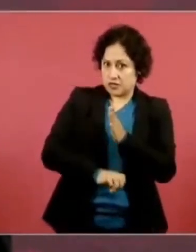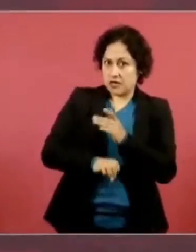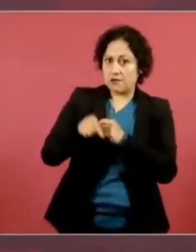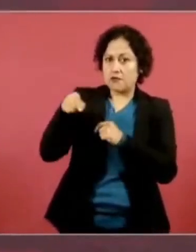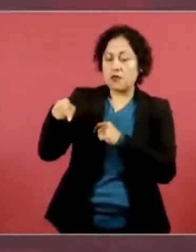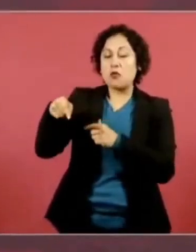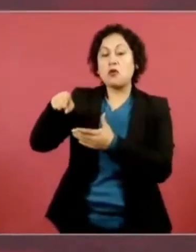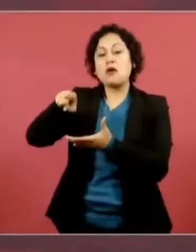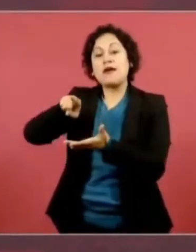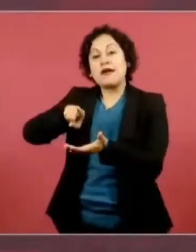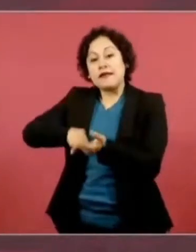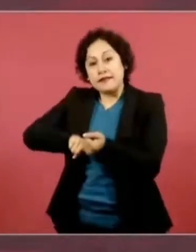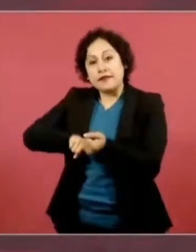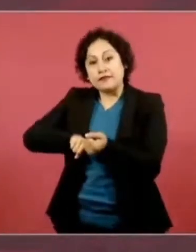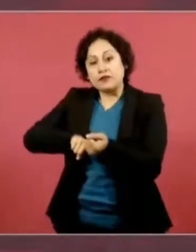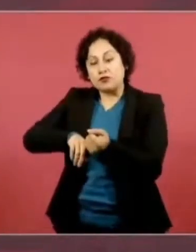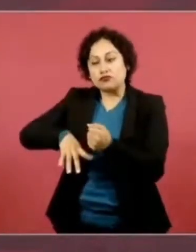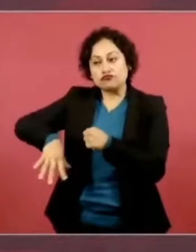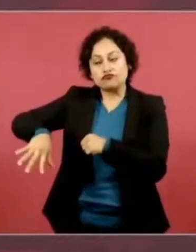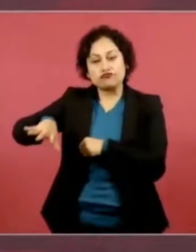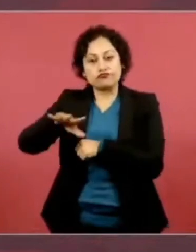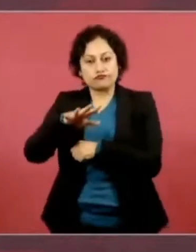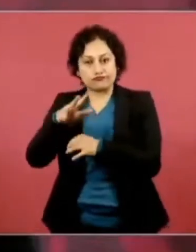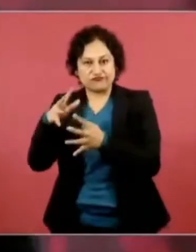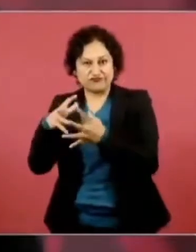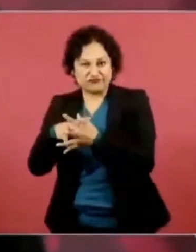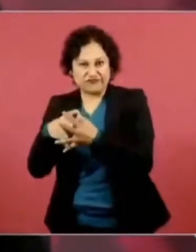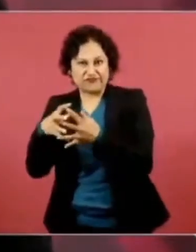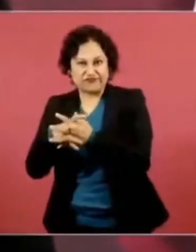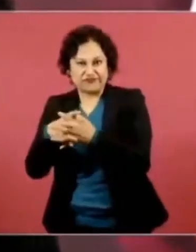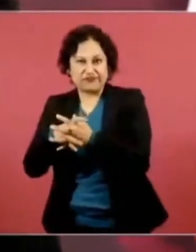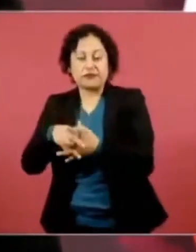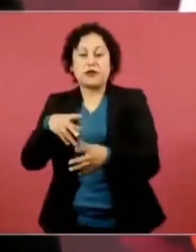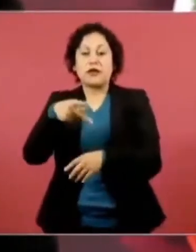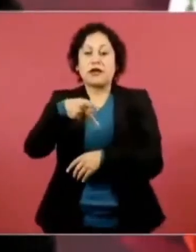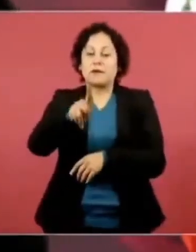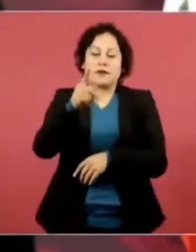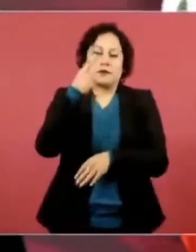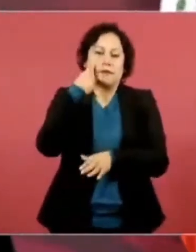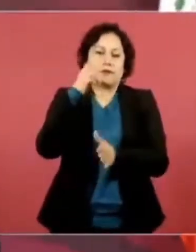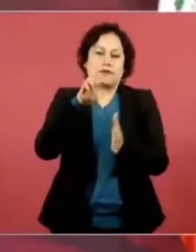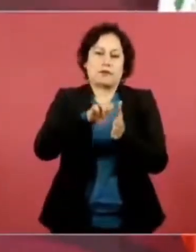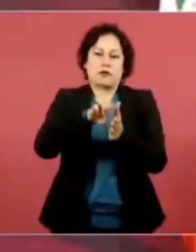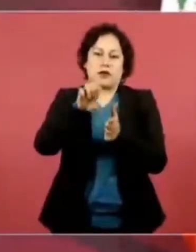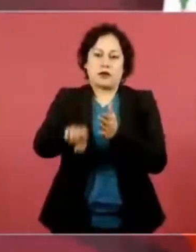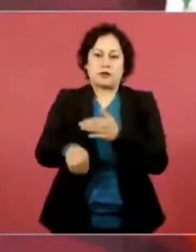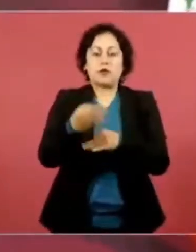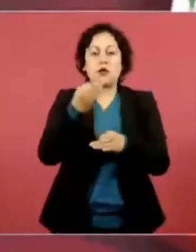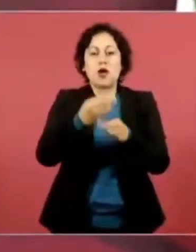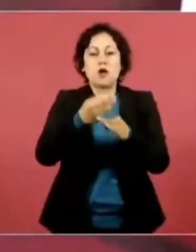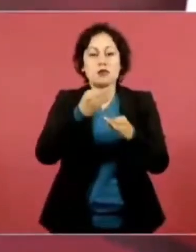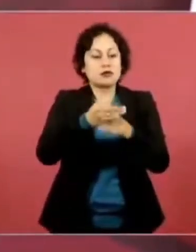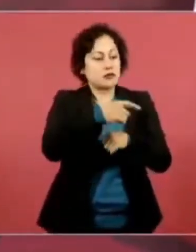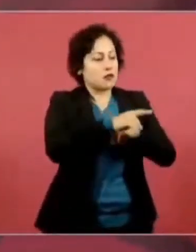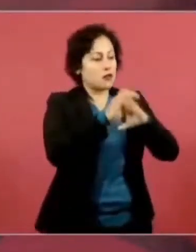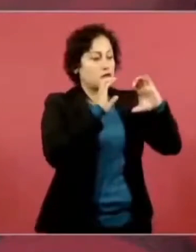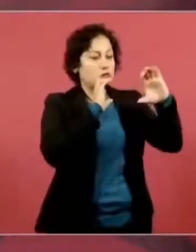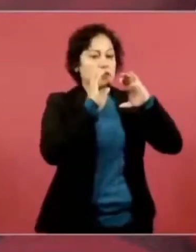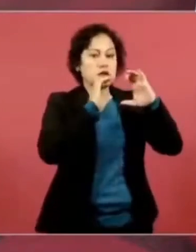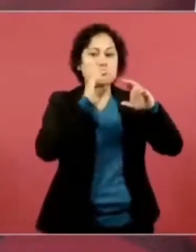está nublado, ya no hay manera de comunicarse.